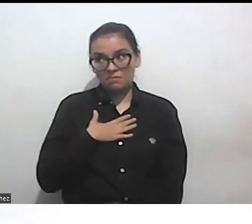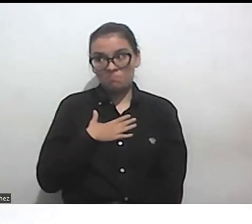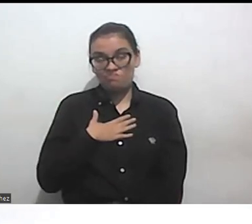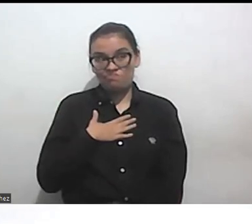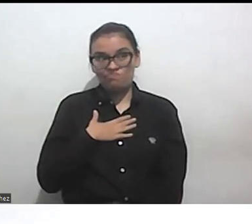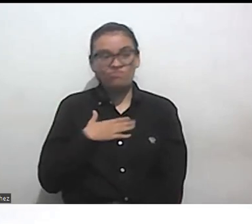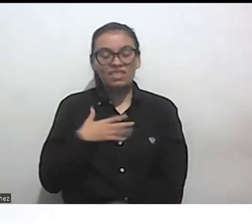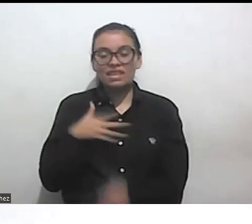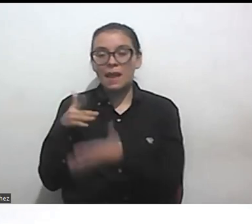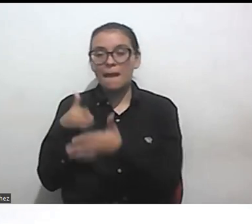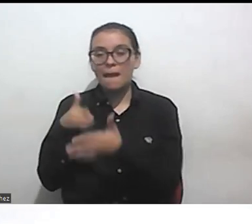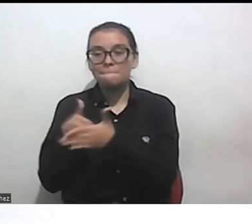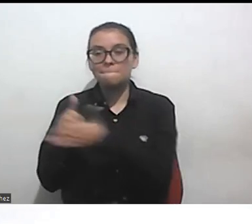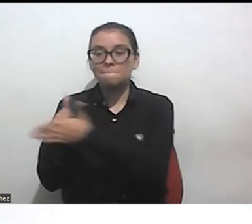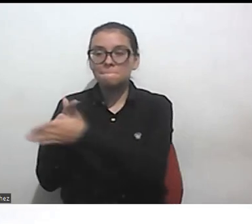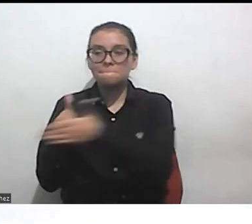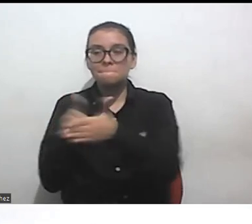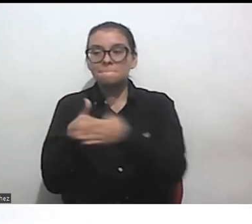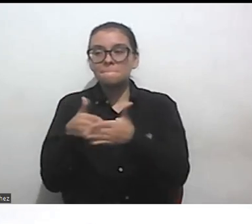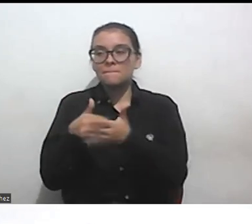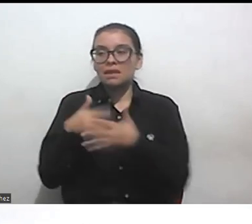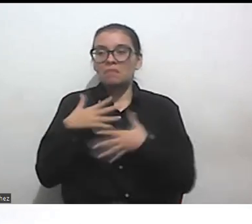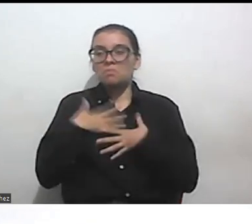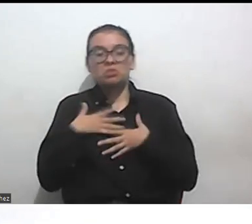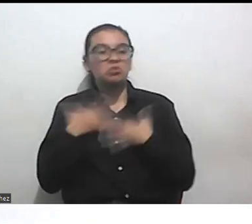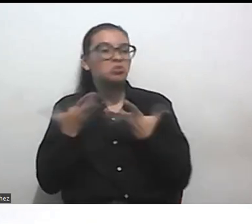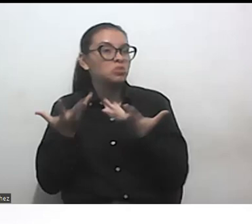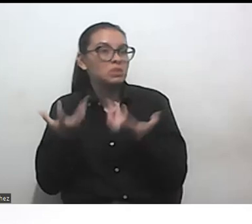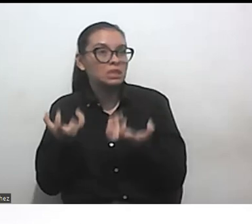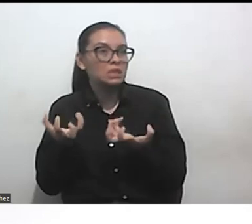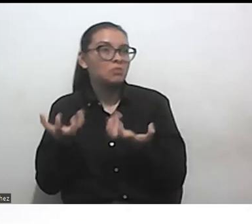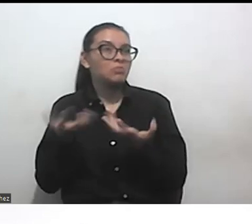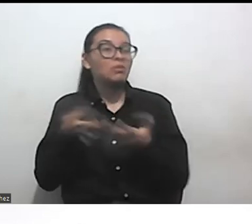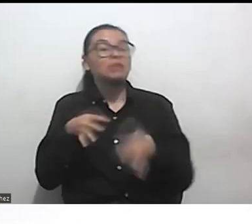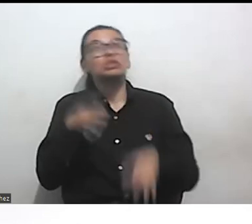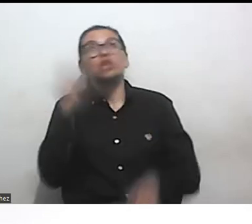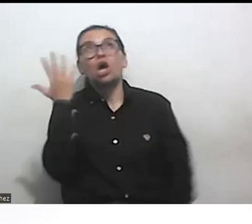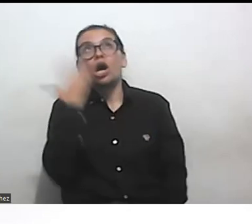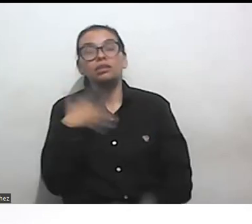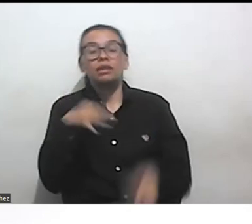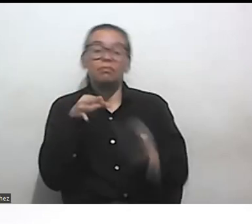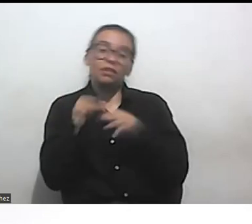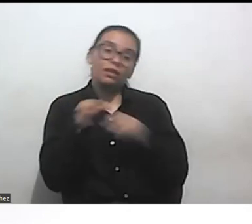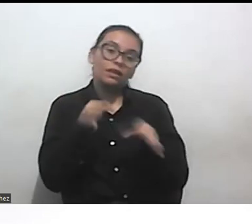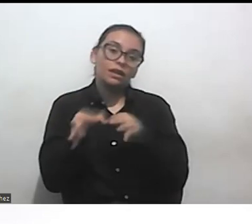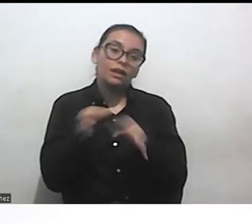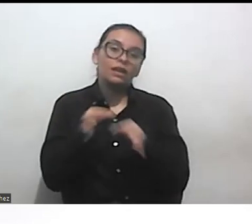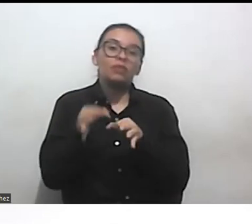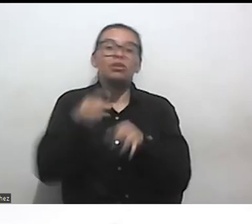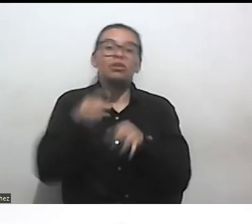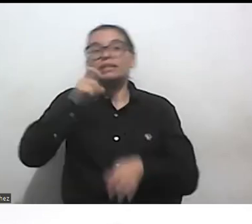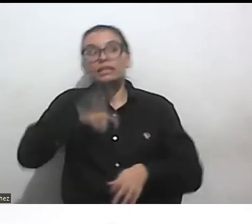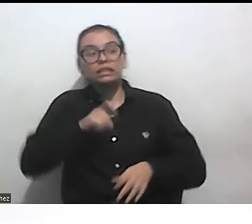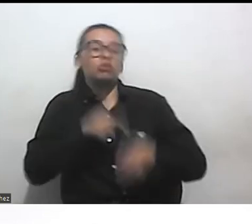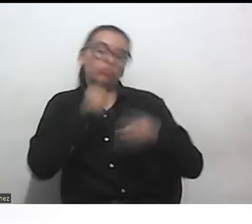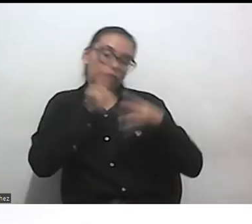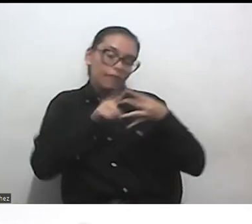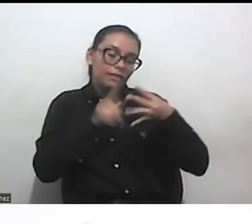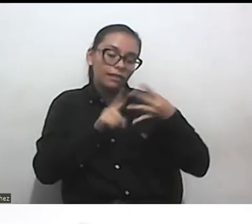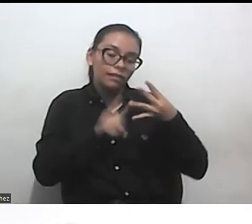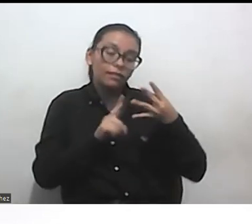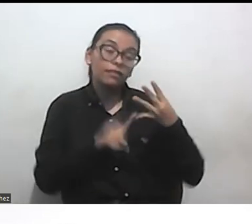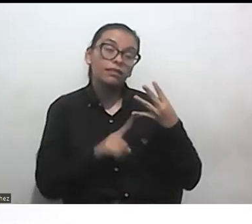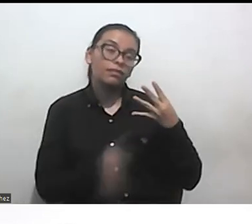porque yo no estoy dispuesta tampoco a estar explicando hasta el infinito por qué necesito una cosa u otra y también